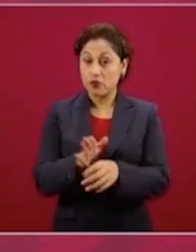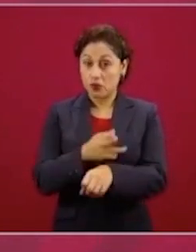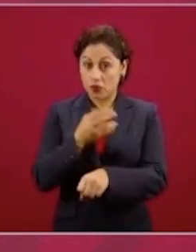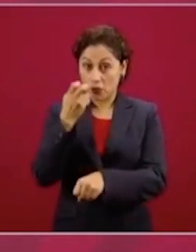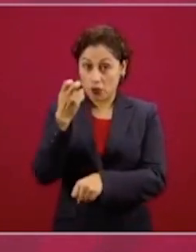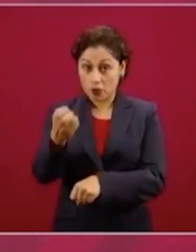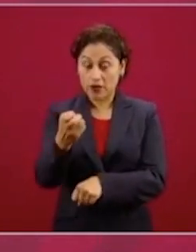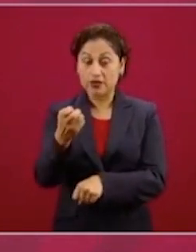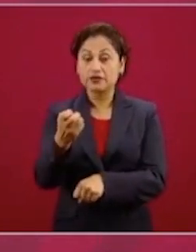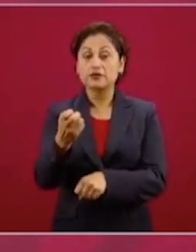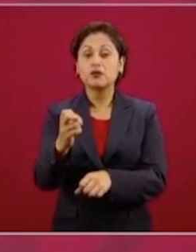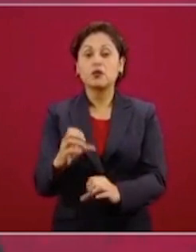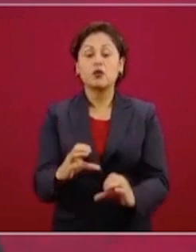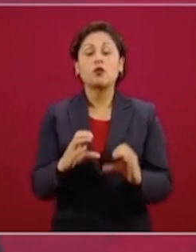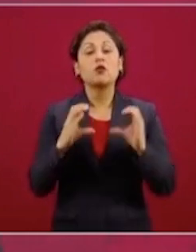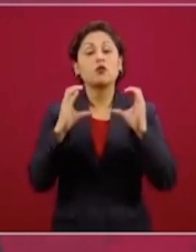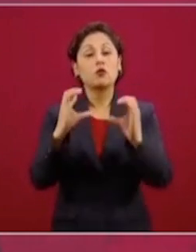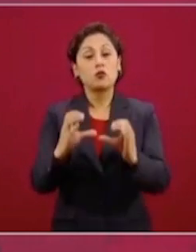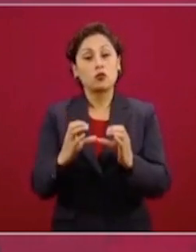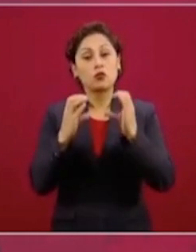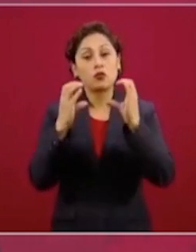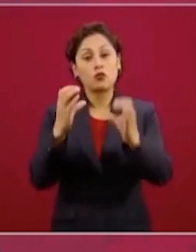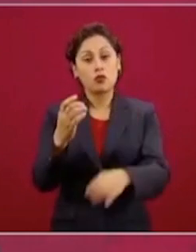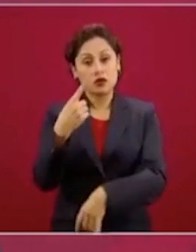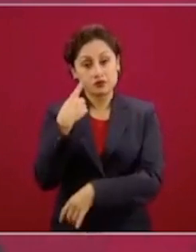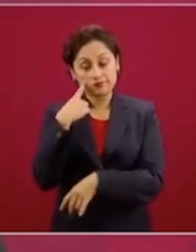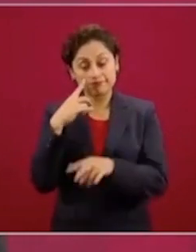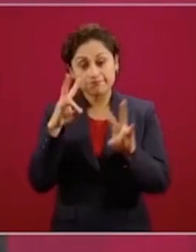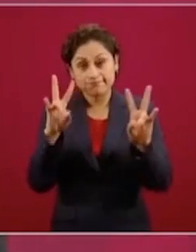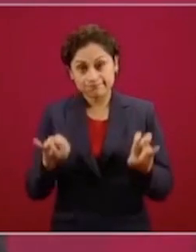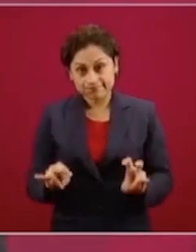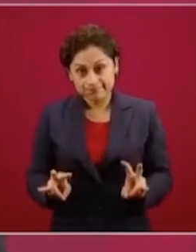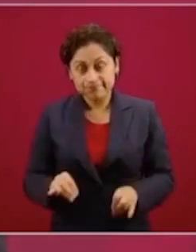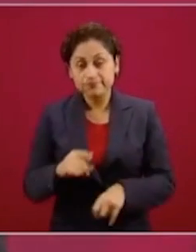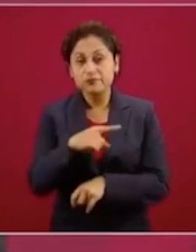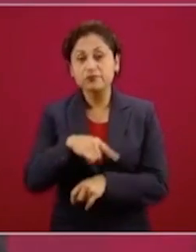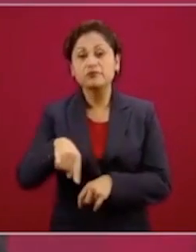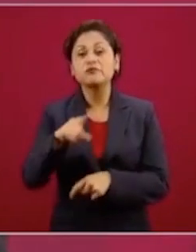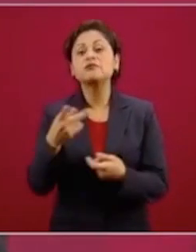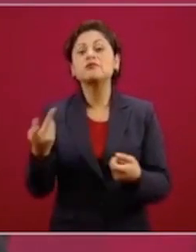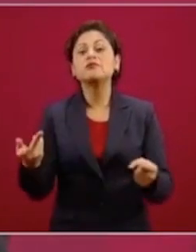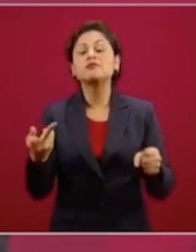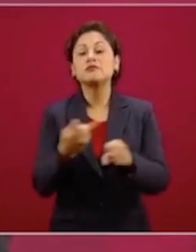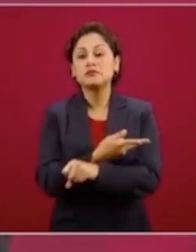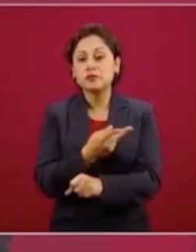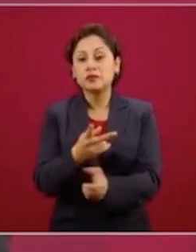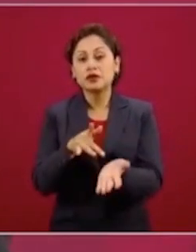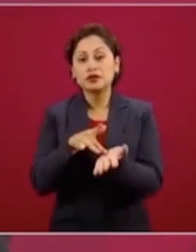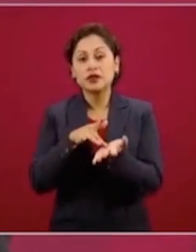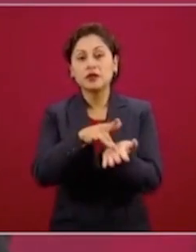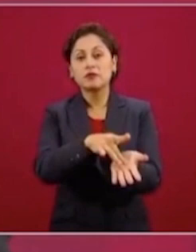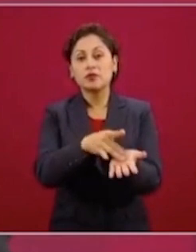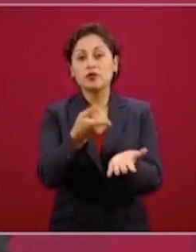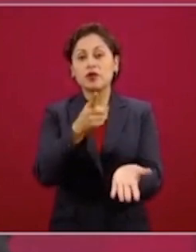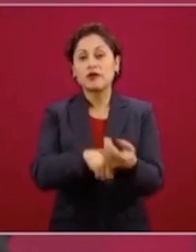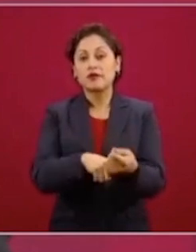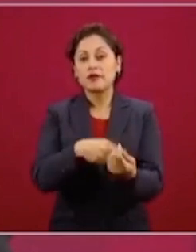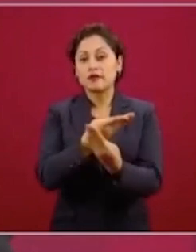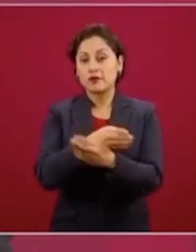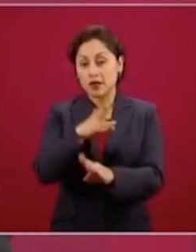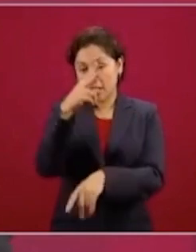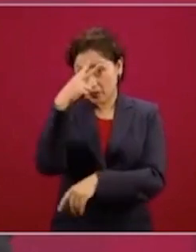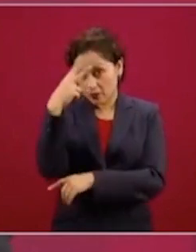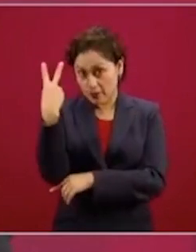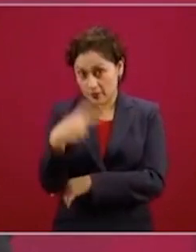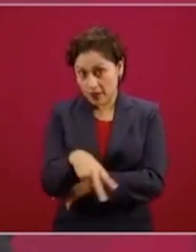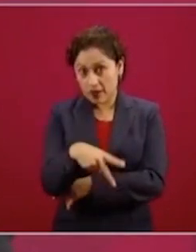con ese tipo de apoyos del Banco de México, lo